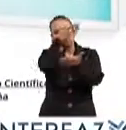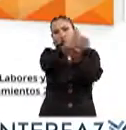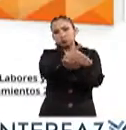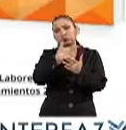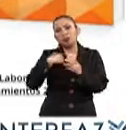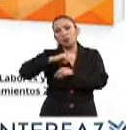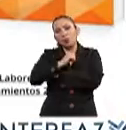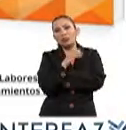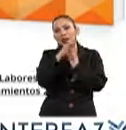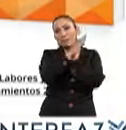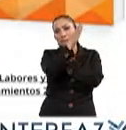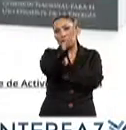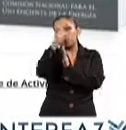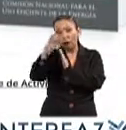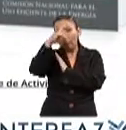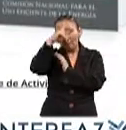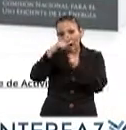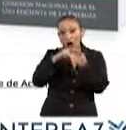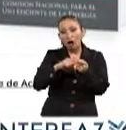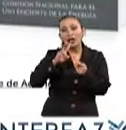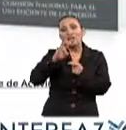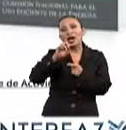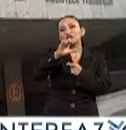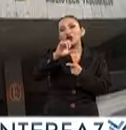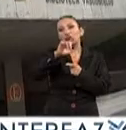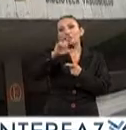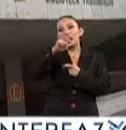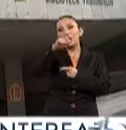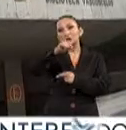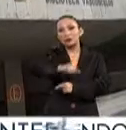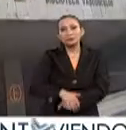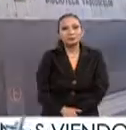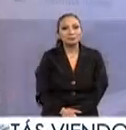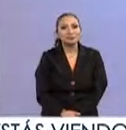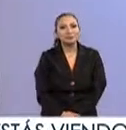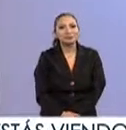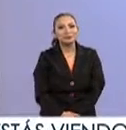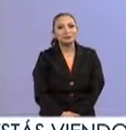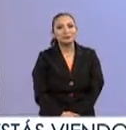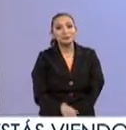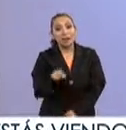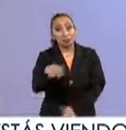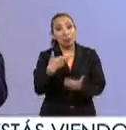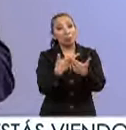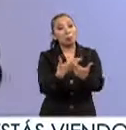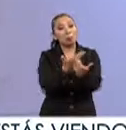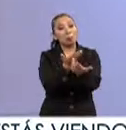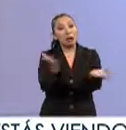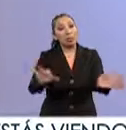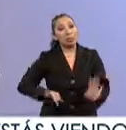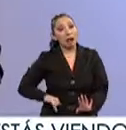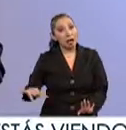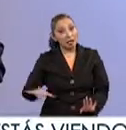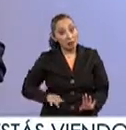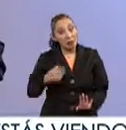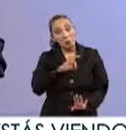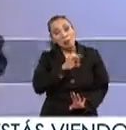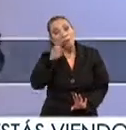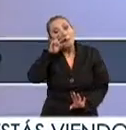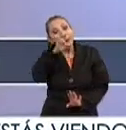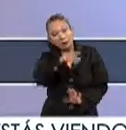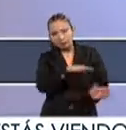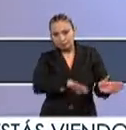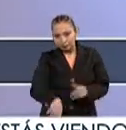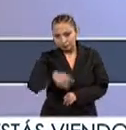en los acervos de las bibliotecas México y Vasconcelos Pues ahí están estas ricas e interesantes alternativas